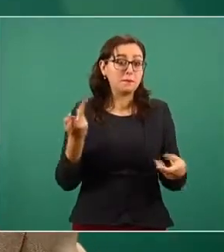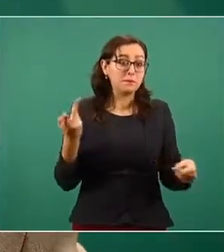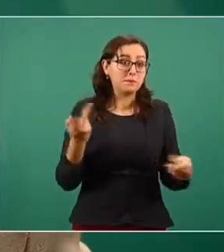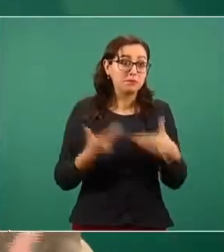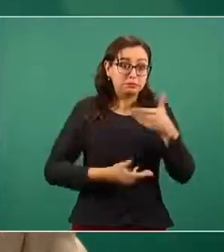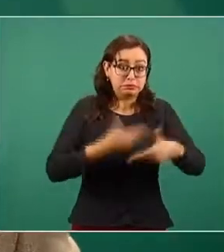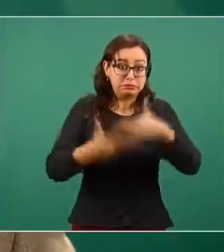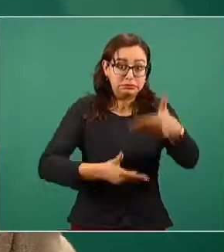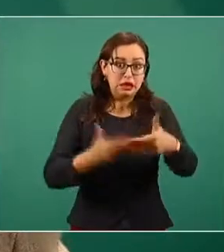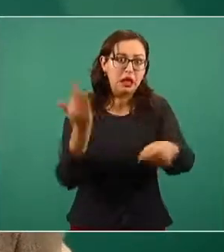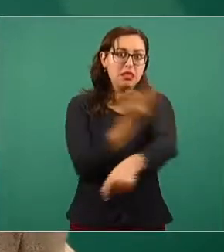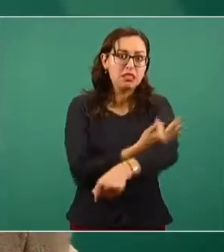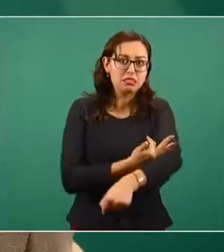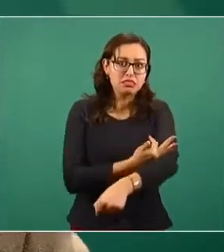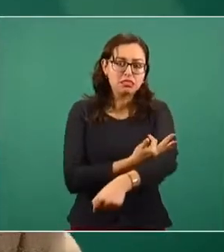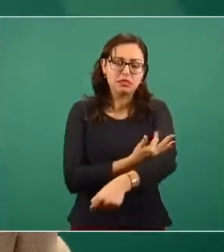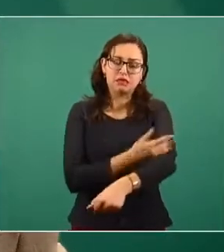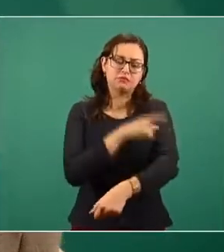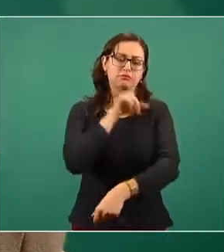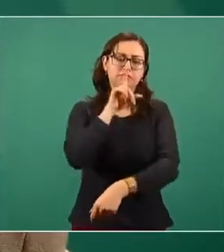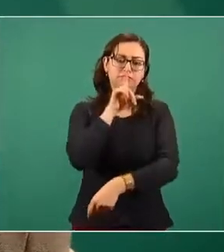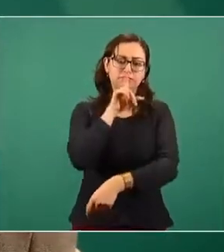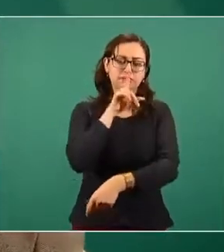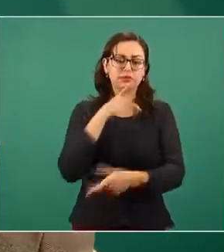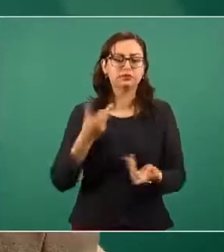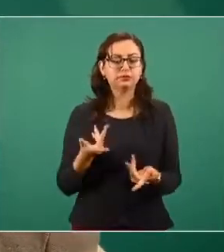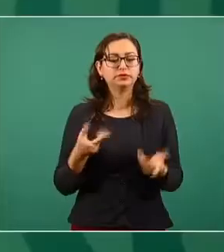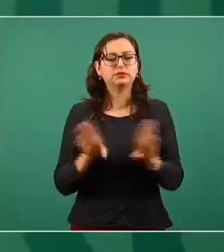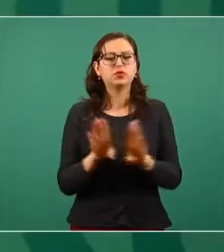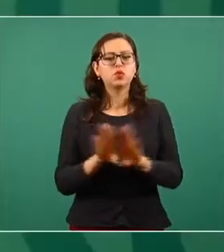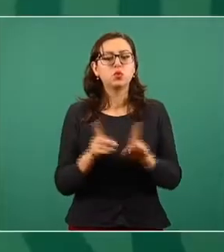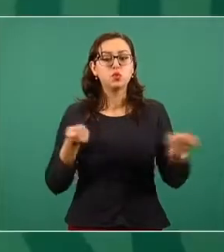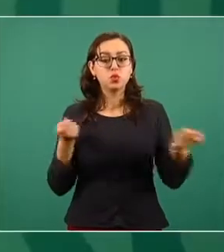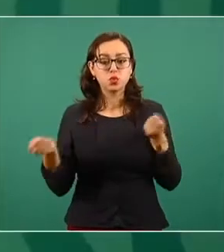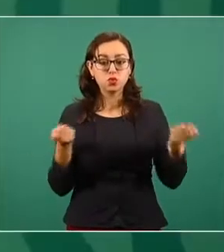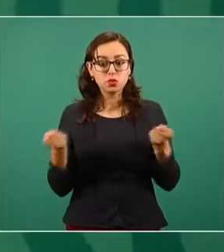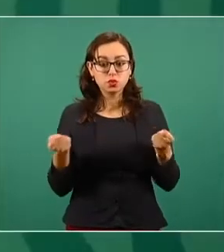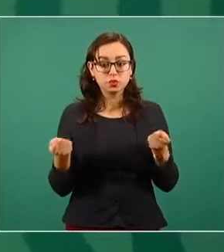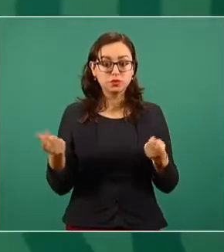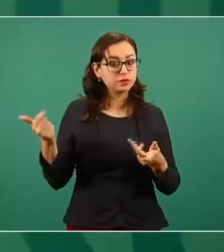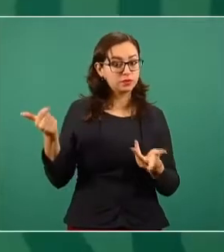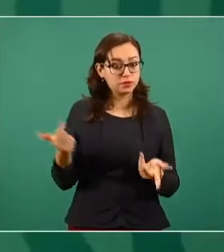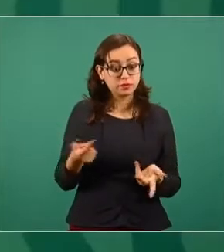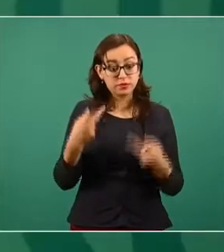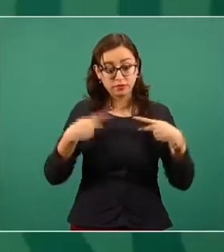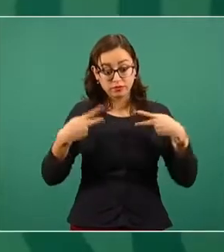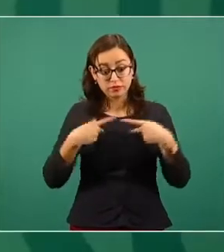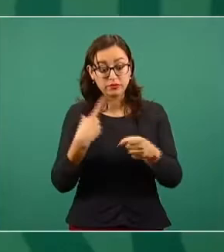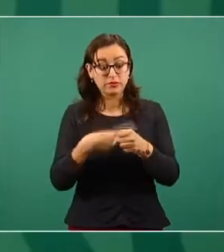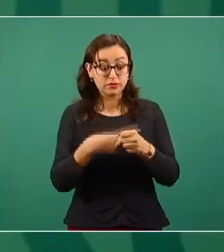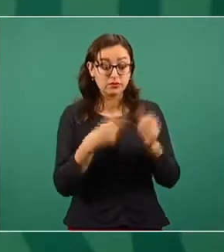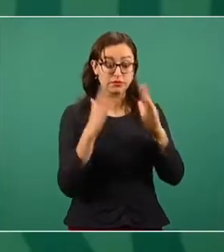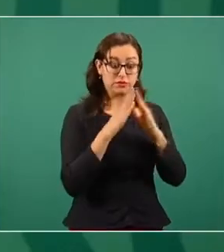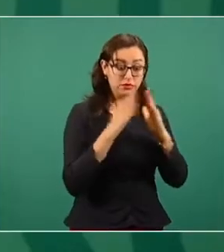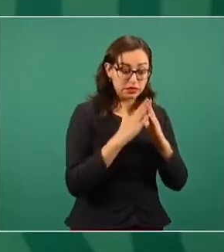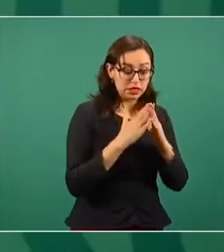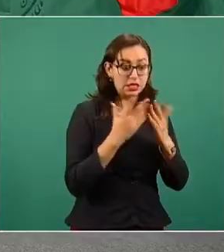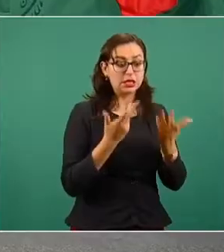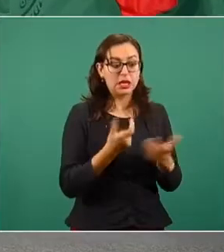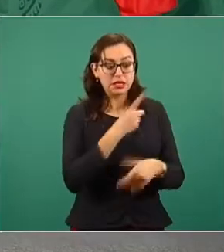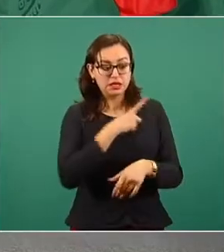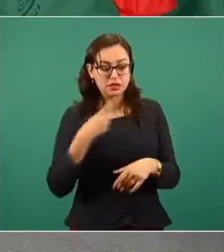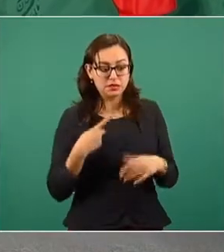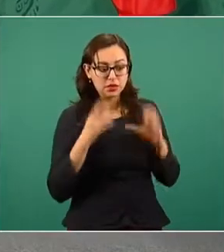o simplemente se logre detener. ¿Cómo se logra esto? Con el monitoreo de los casos confirmados que están en su casa, es decir,